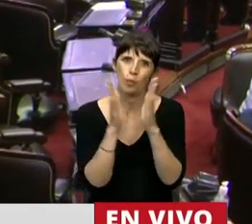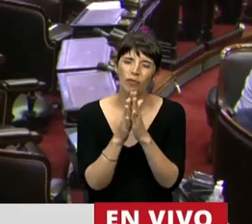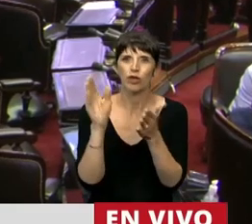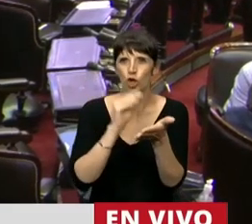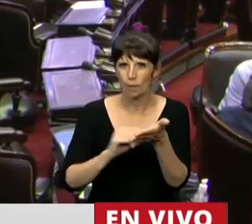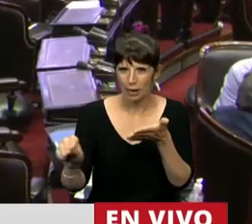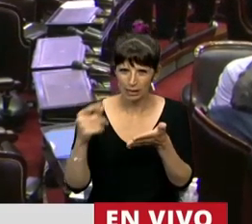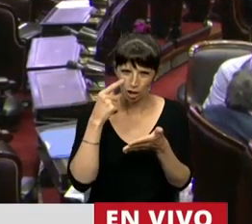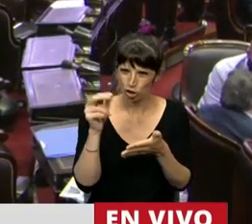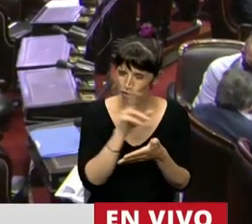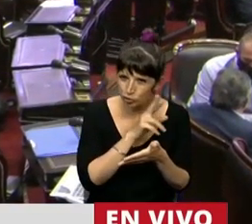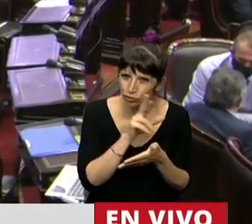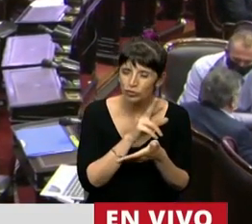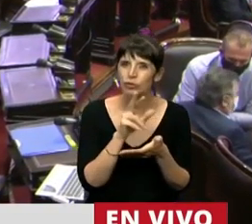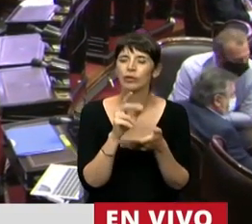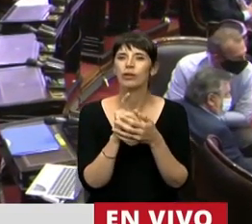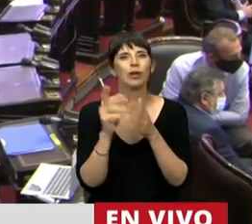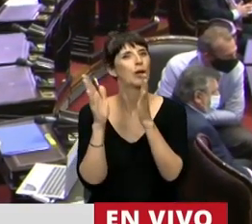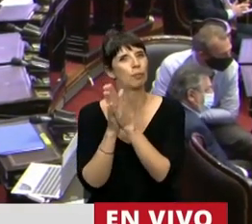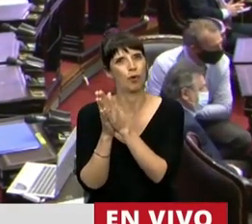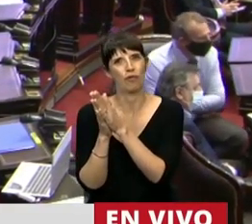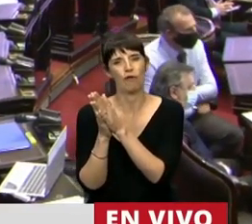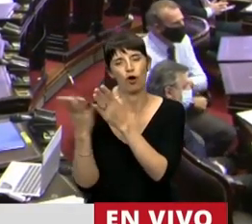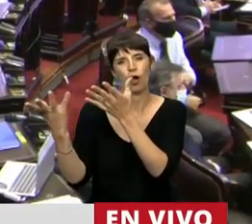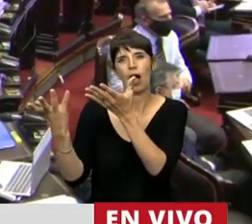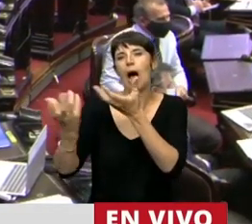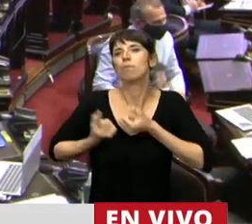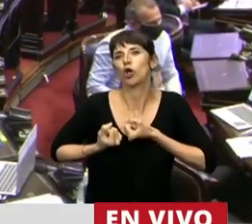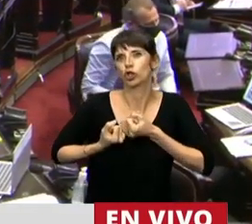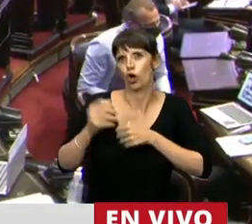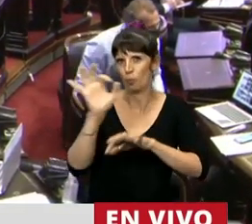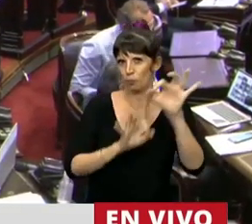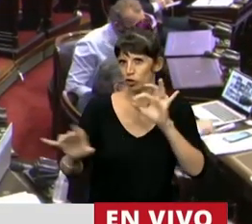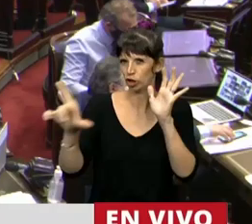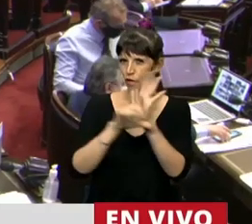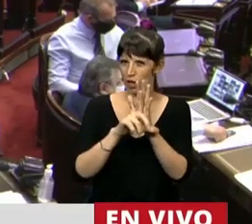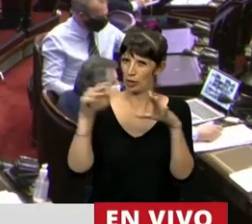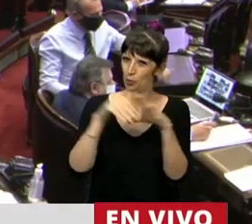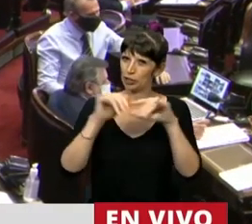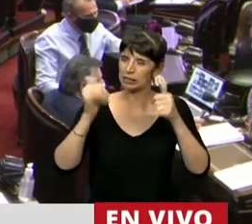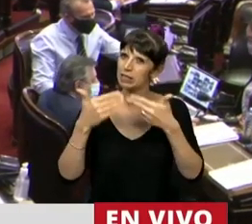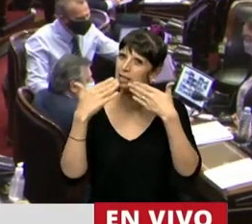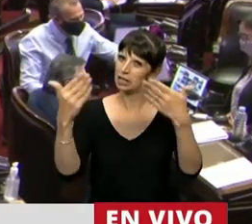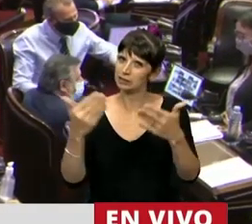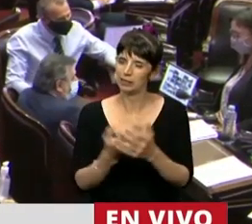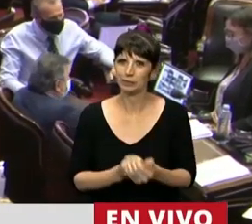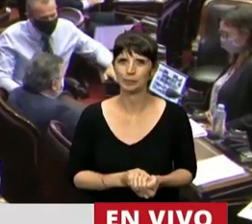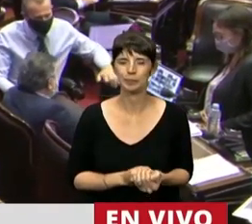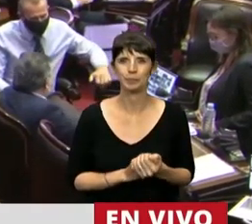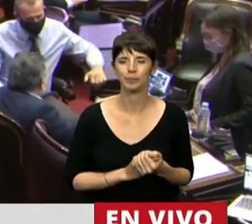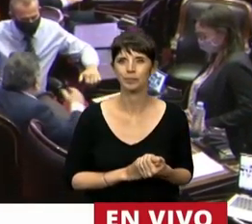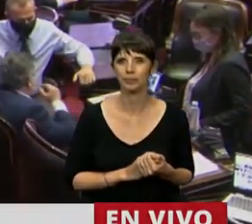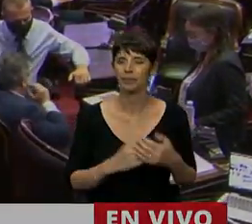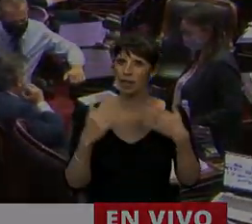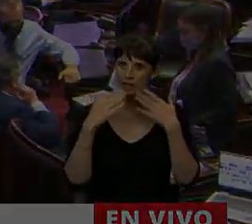venían manteniendo hasta aquí. Por eso no quiero robarle tiempo a Gabriela Lena les pido